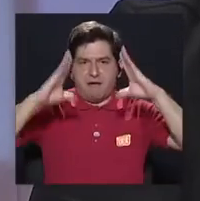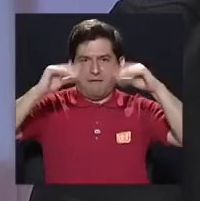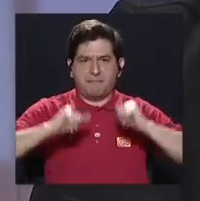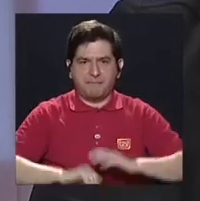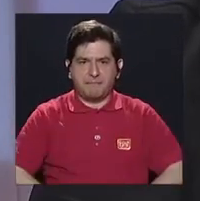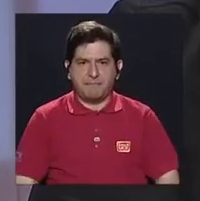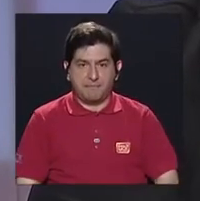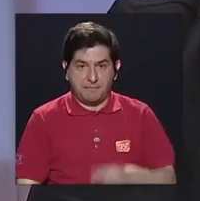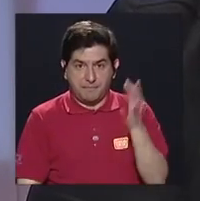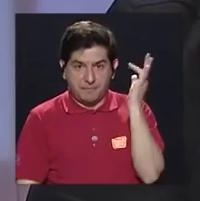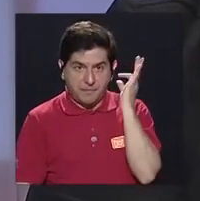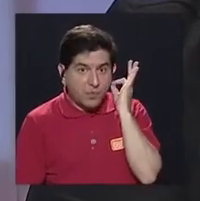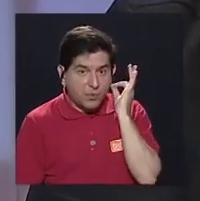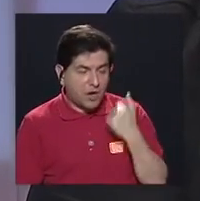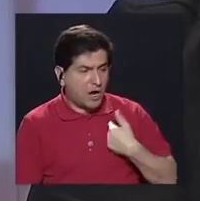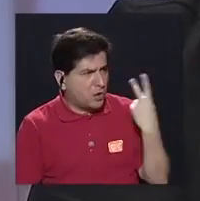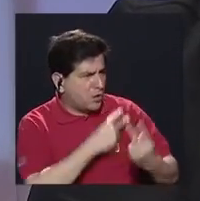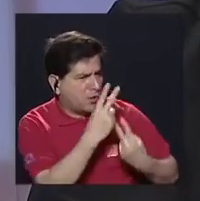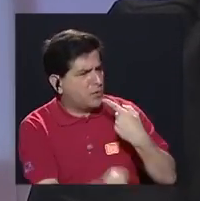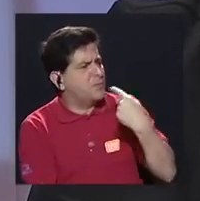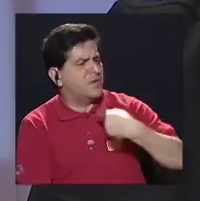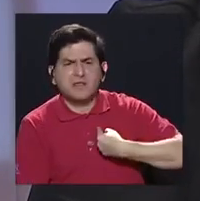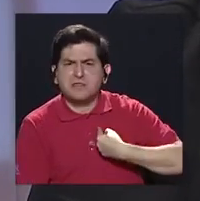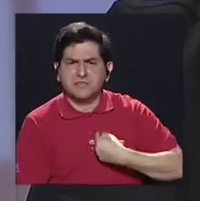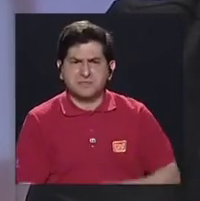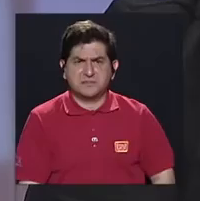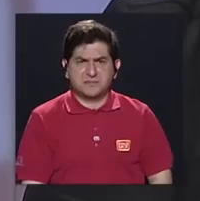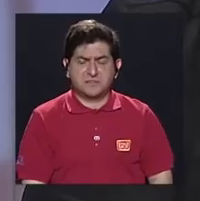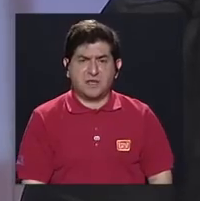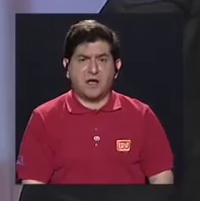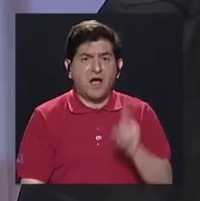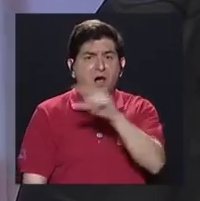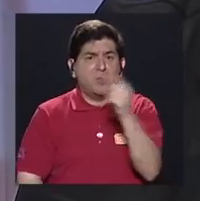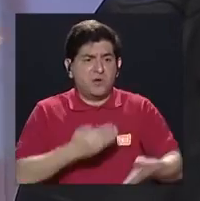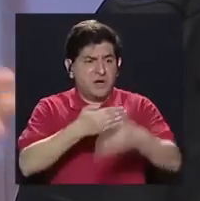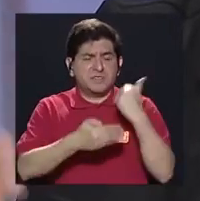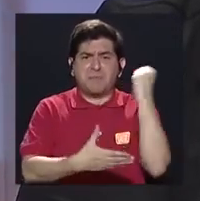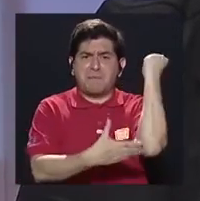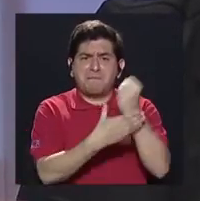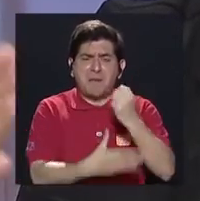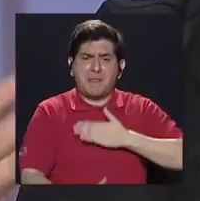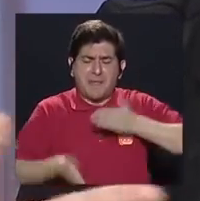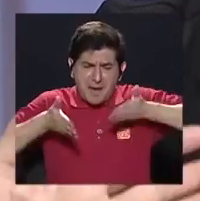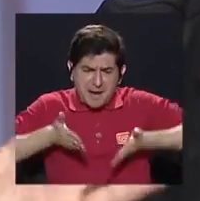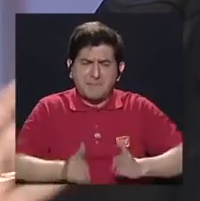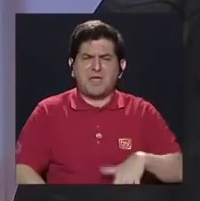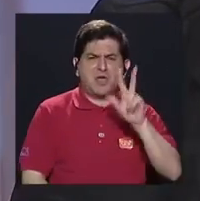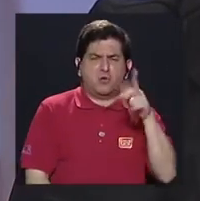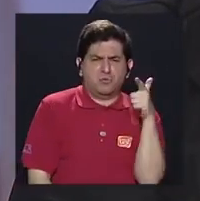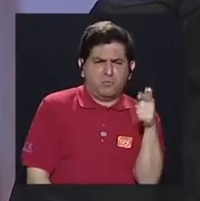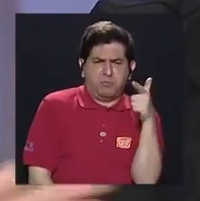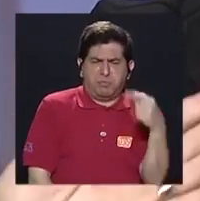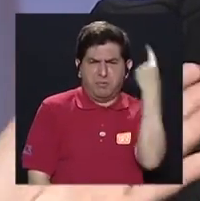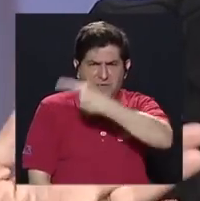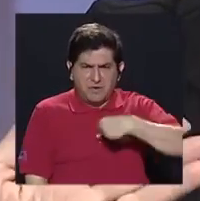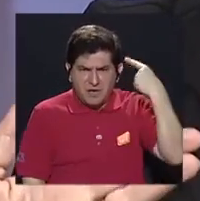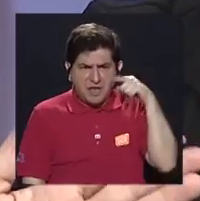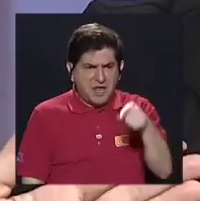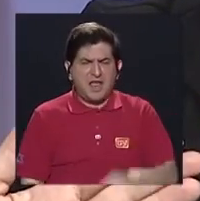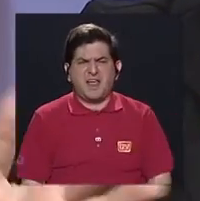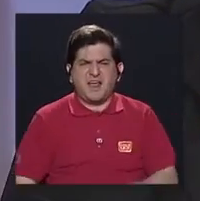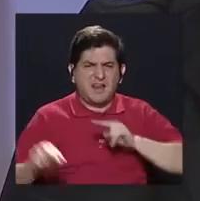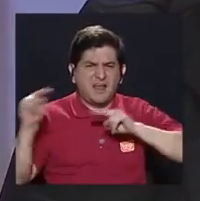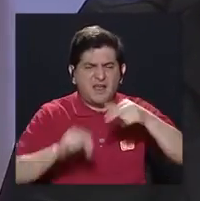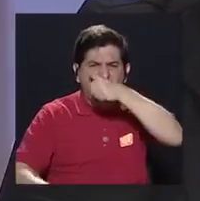la mujer que yo visito y que me dice, acaban de, hace una semana mataron a mi hijo de tres balazos en la cabeza porque estaba metido en